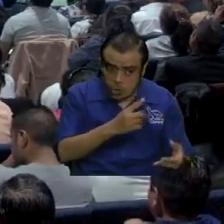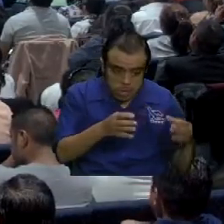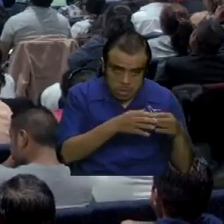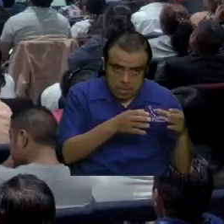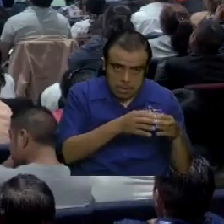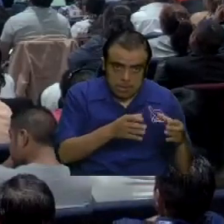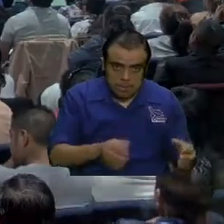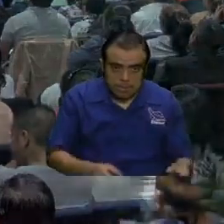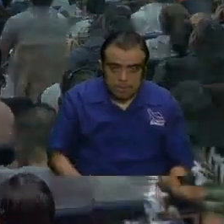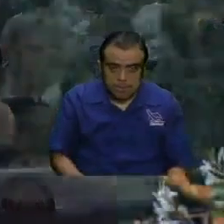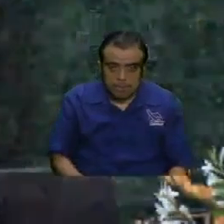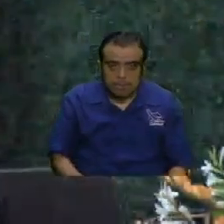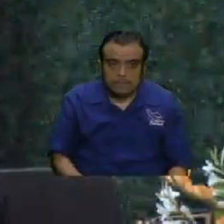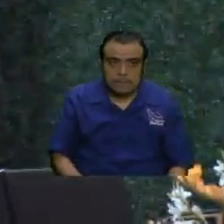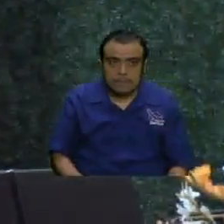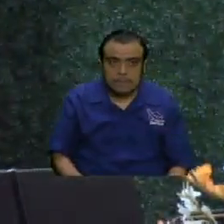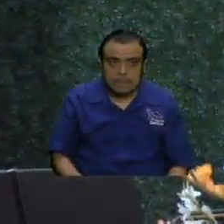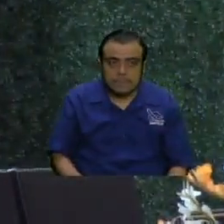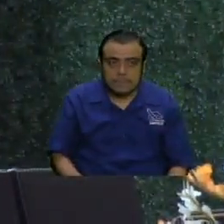que estaba dado